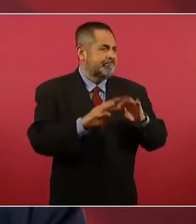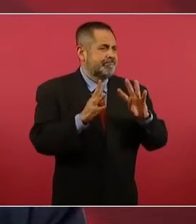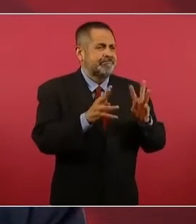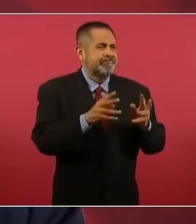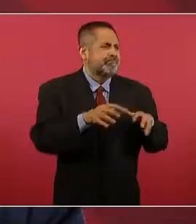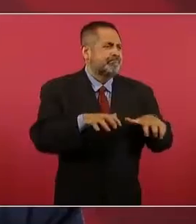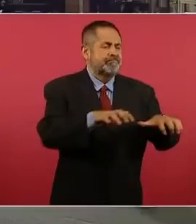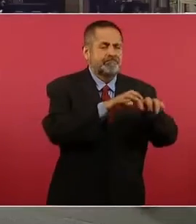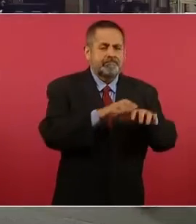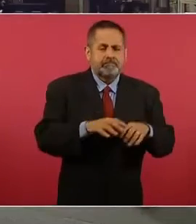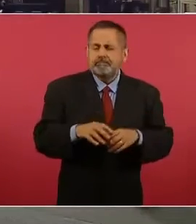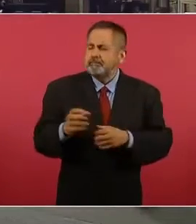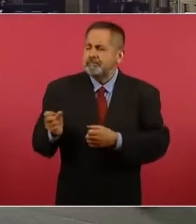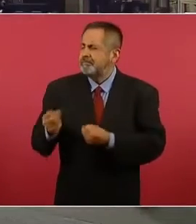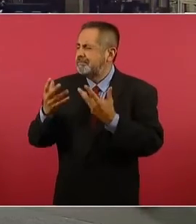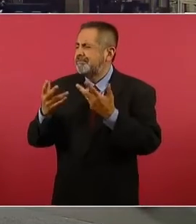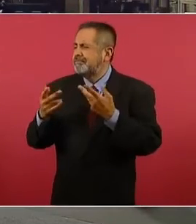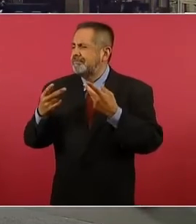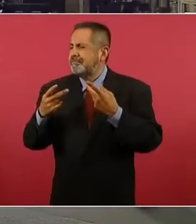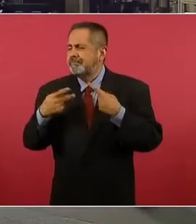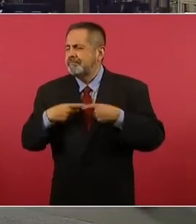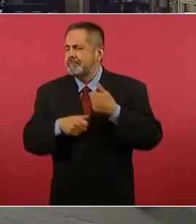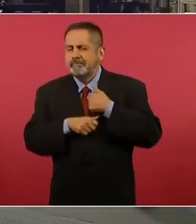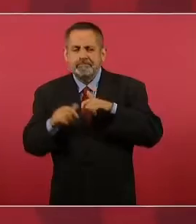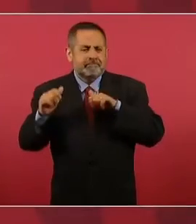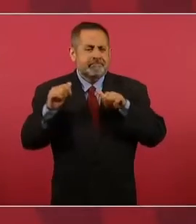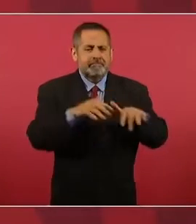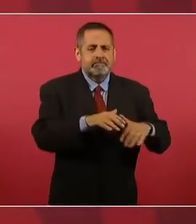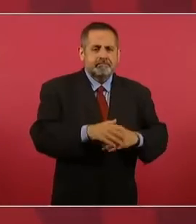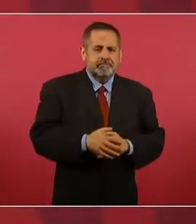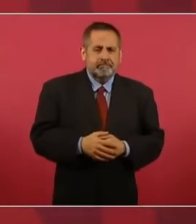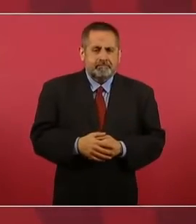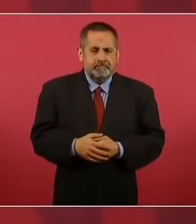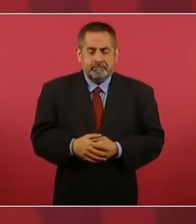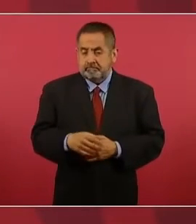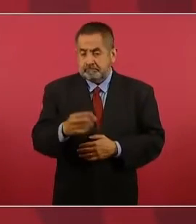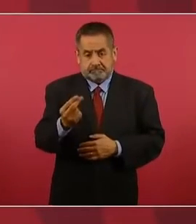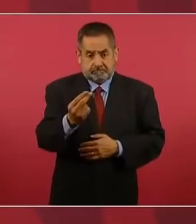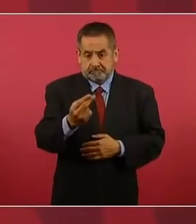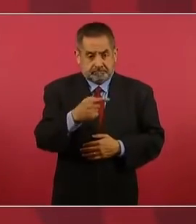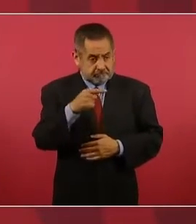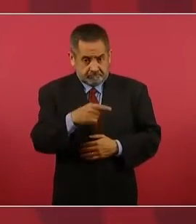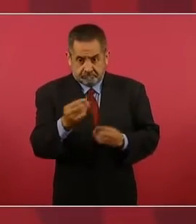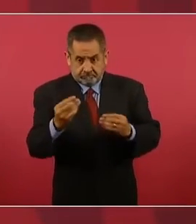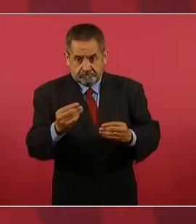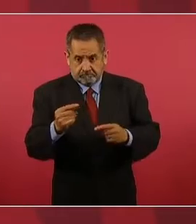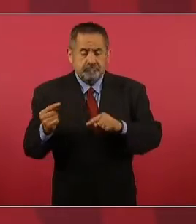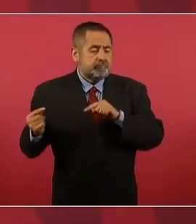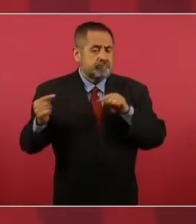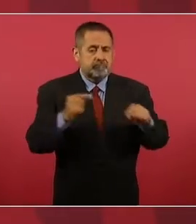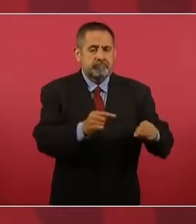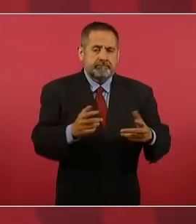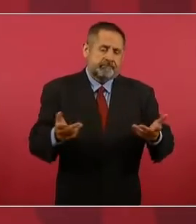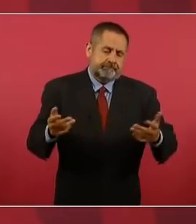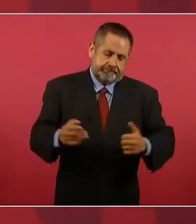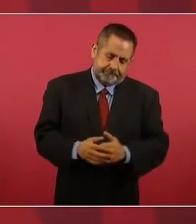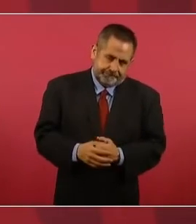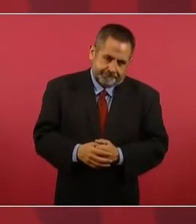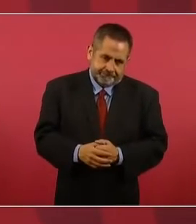¿Cuánto es suficiente presencia? Lo que se requiere en estos casos. Es que